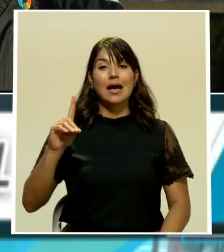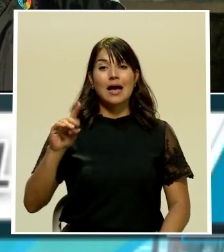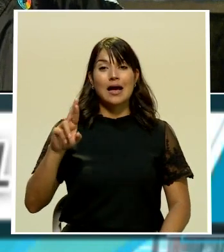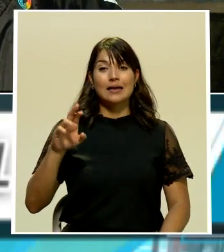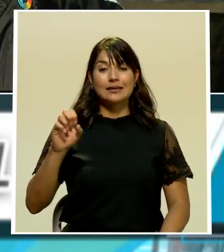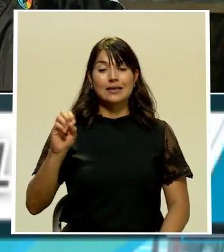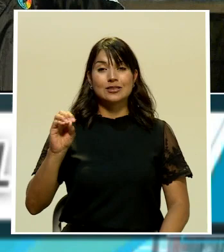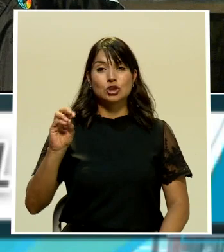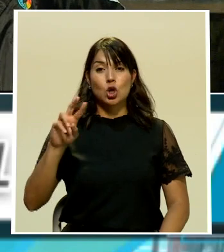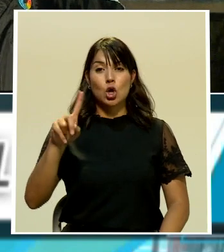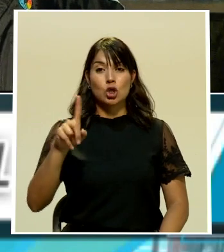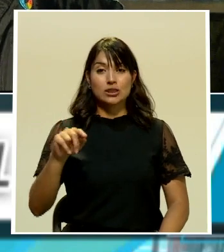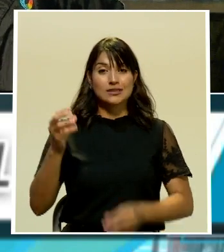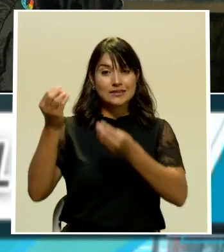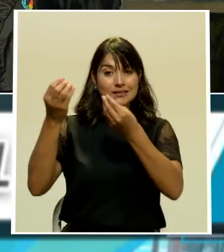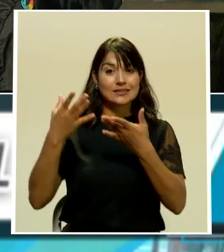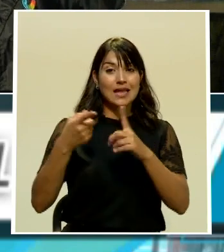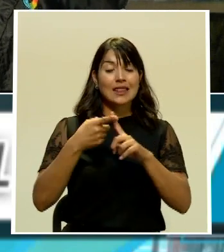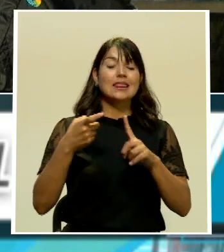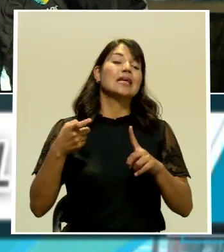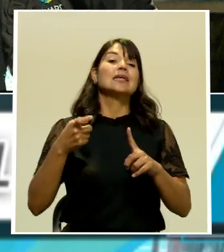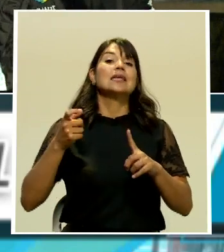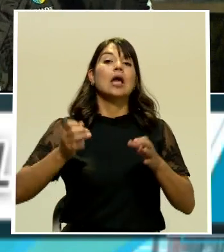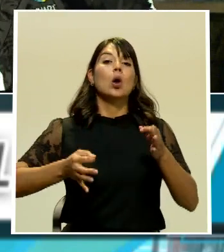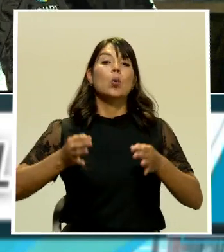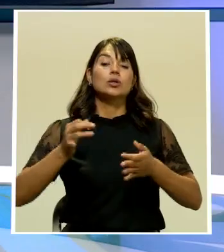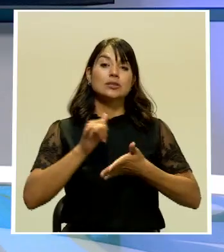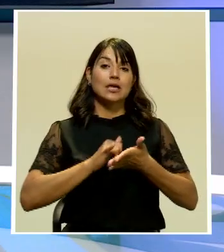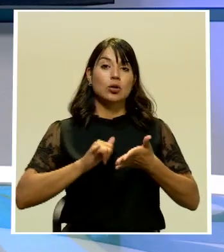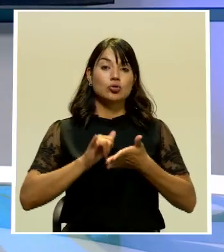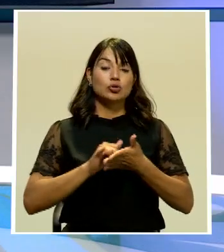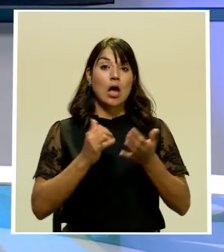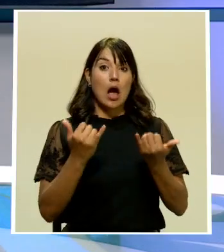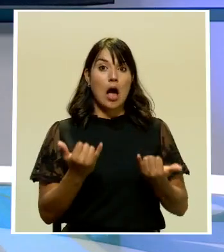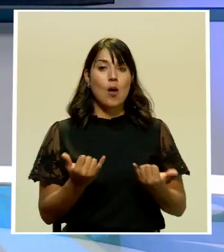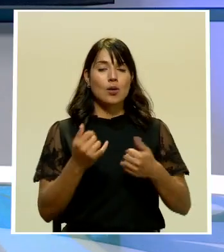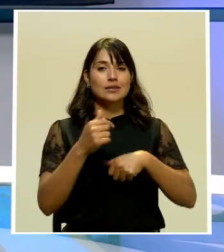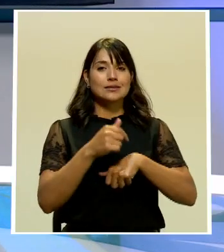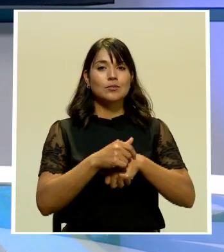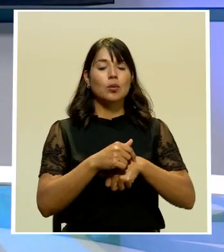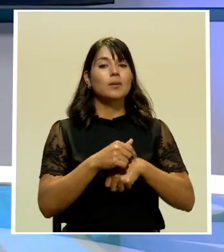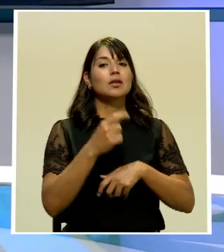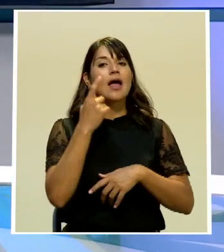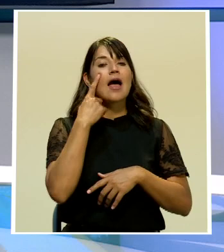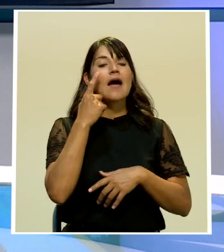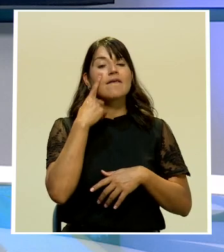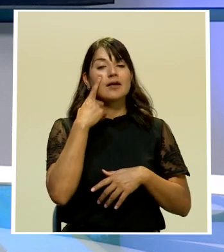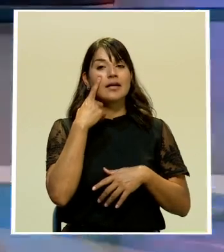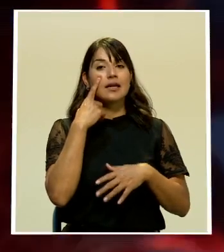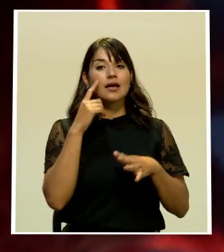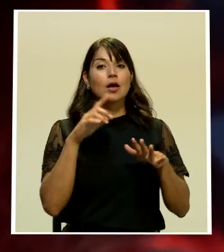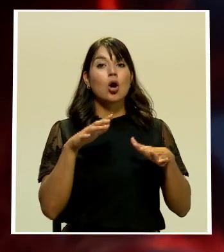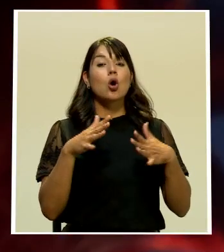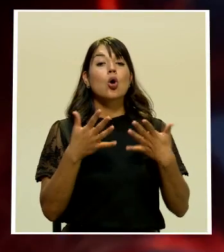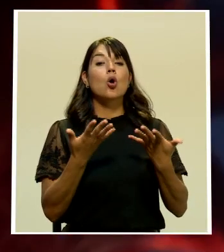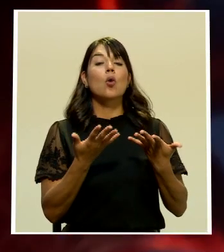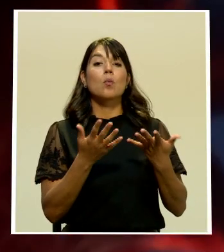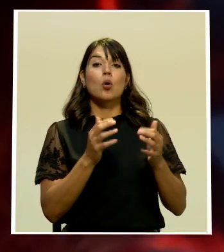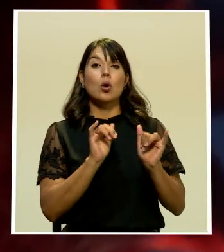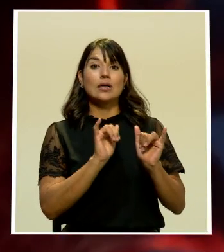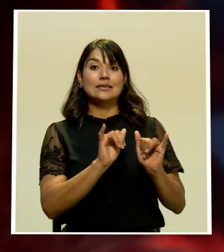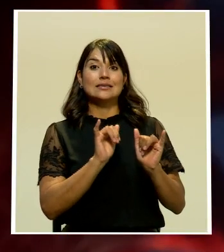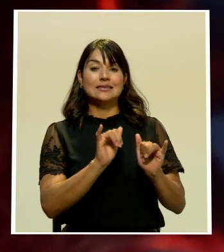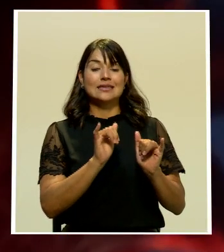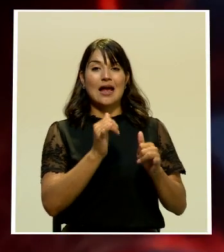desde los tribunales de San José vamos en este momento a ver a repasar el reporte